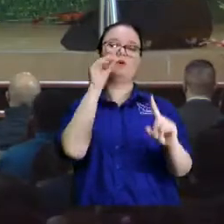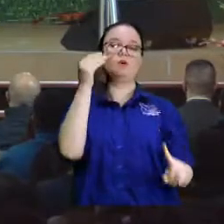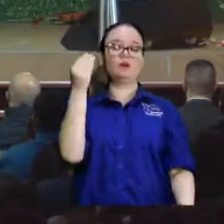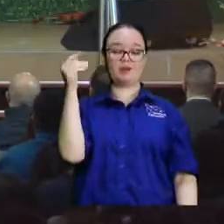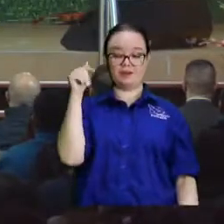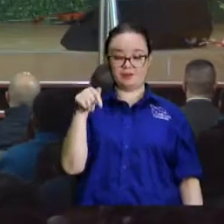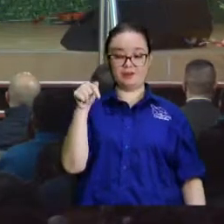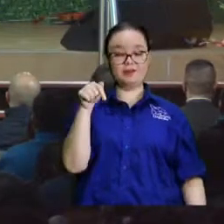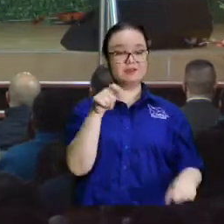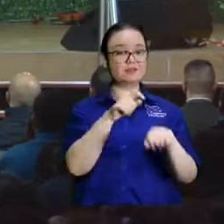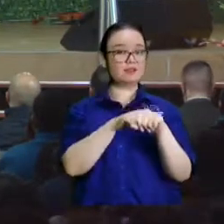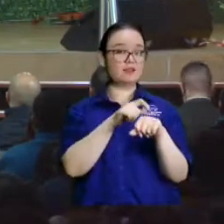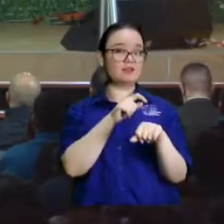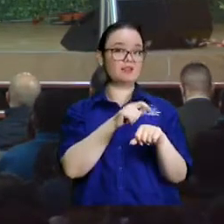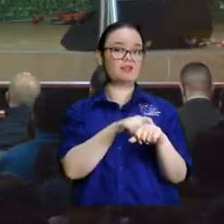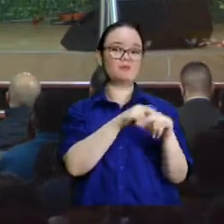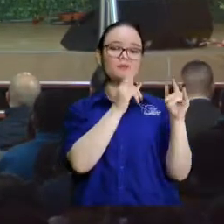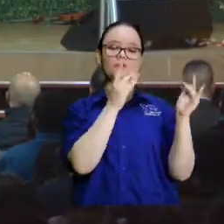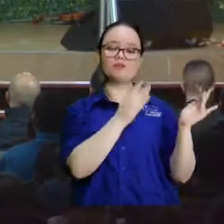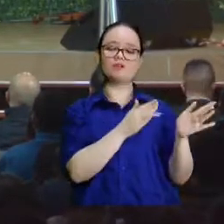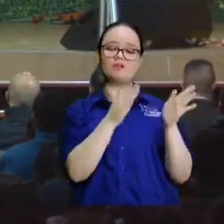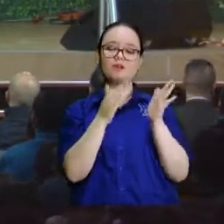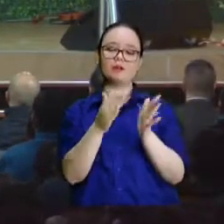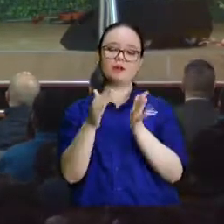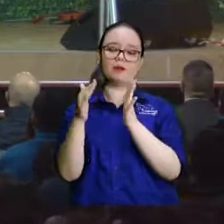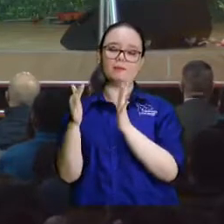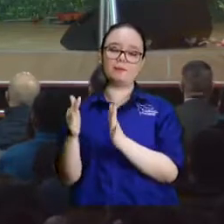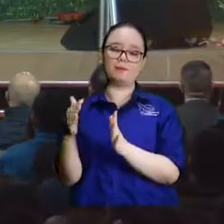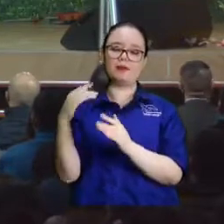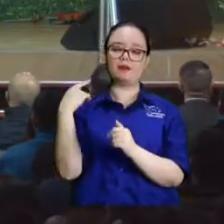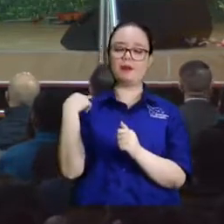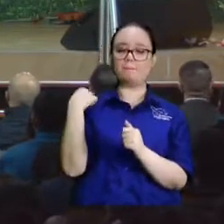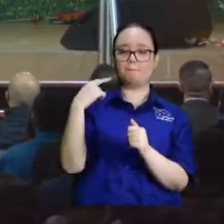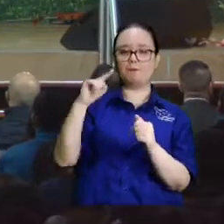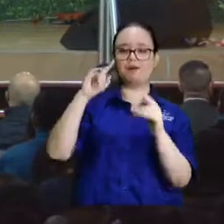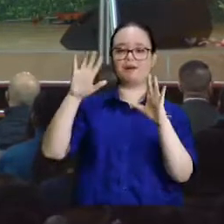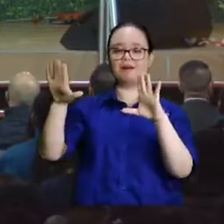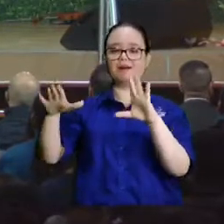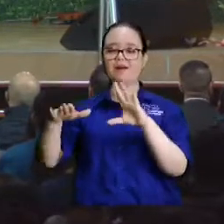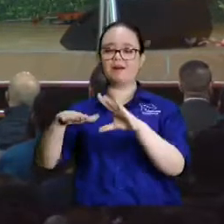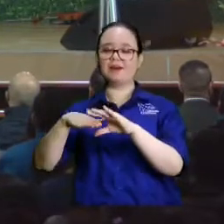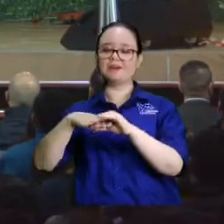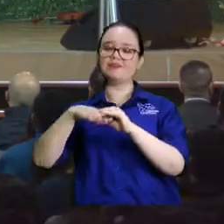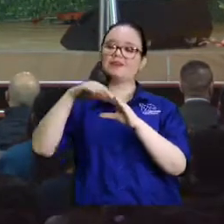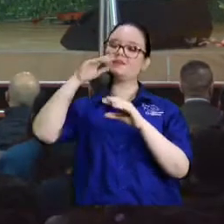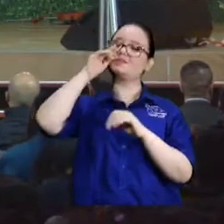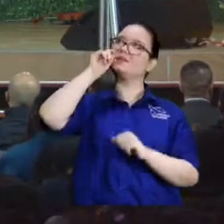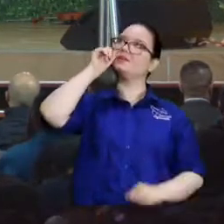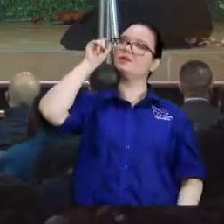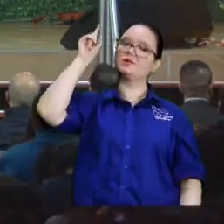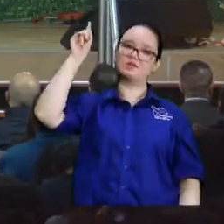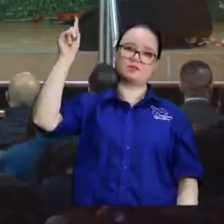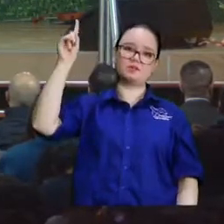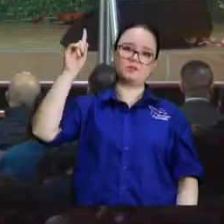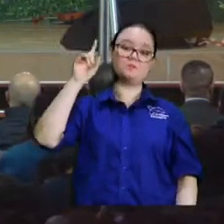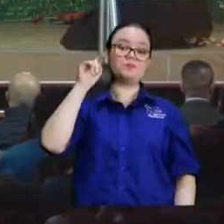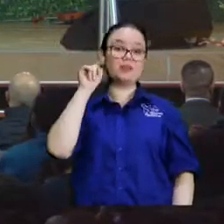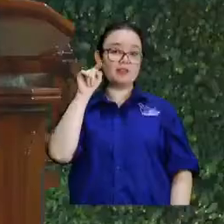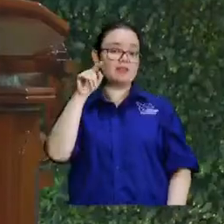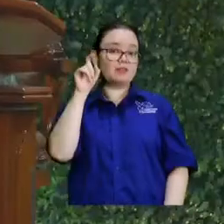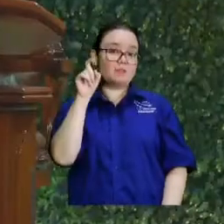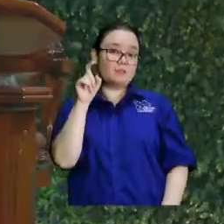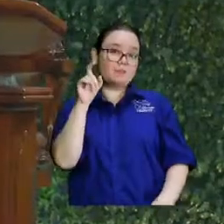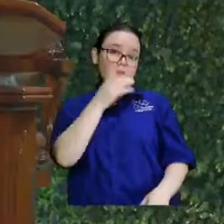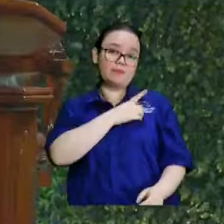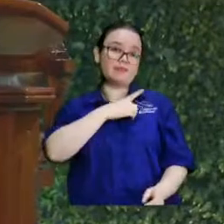siendo engalanada para casarse con el Señor Dios Todopoderoso. Ese debería de ser